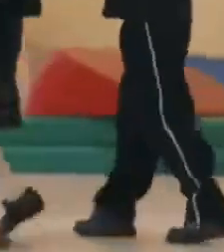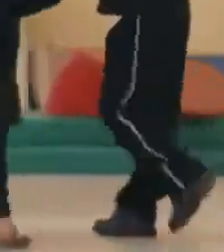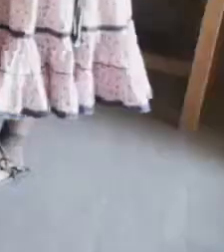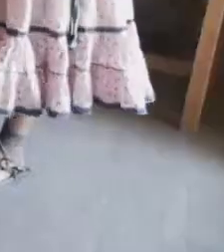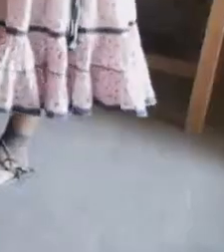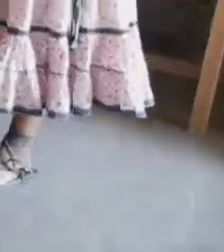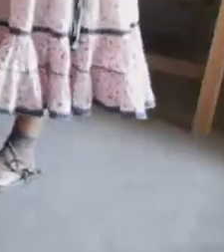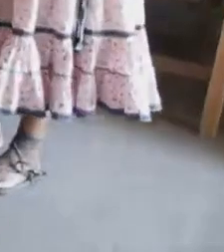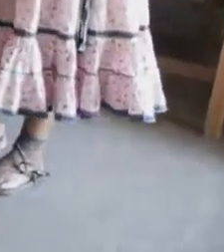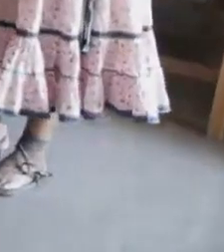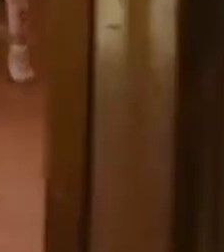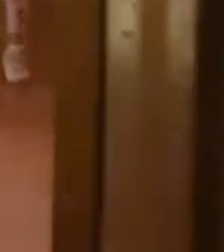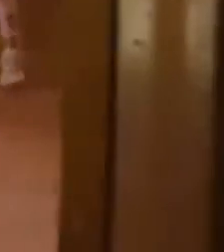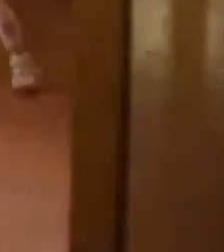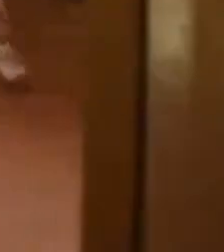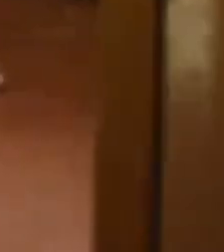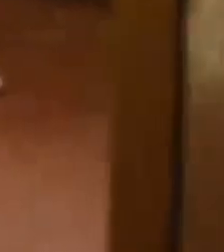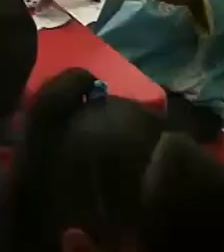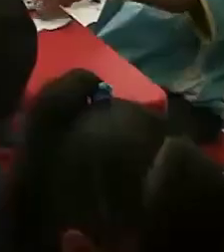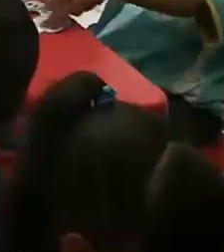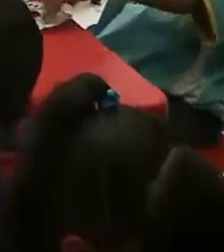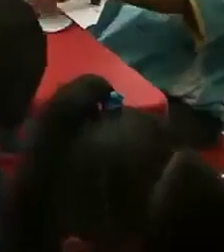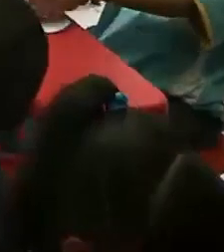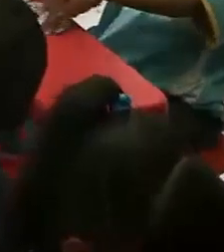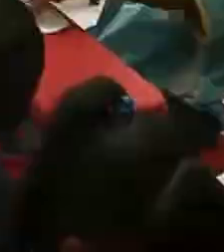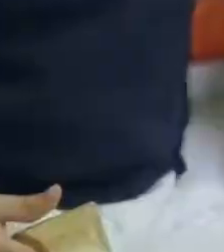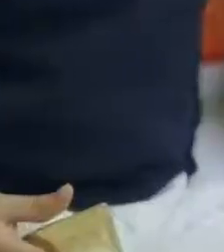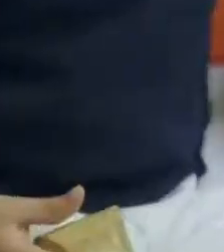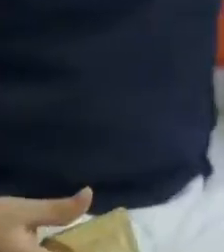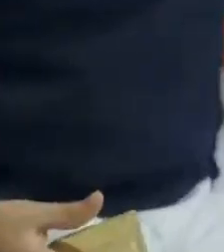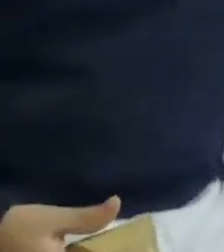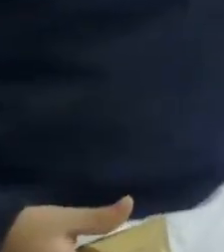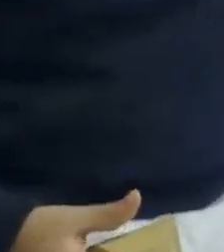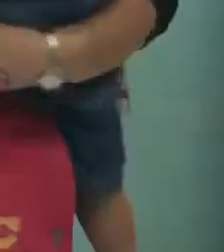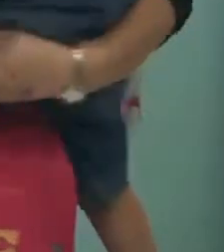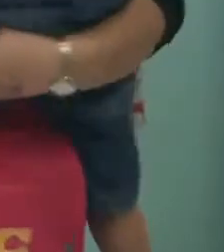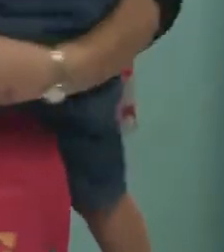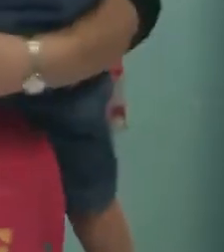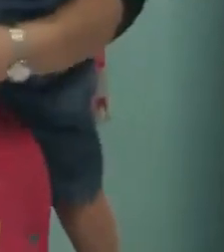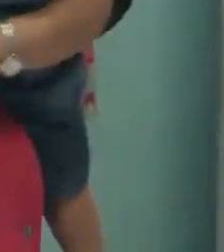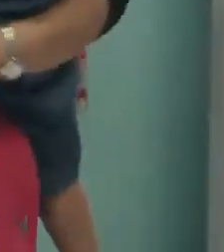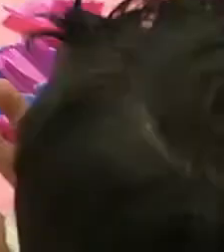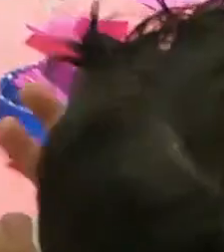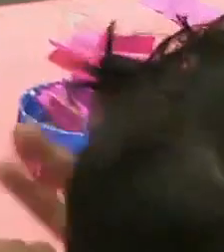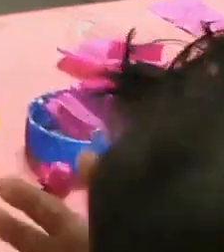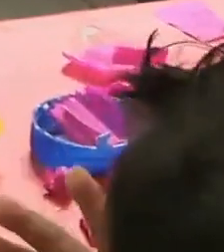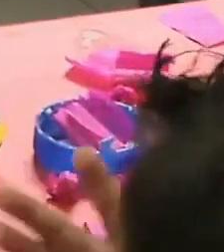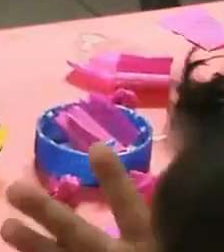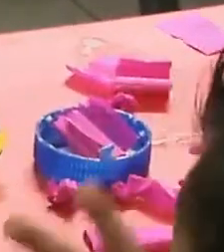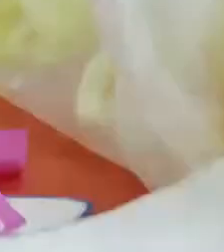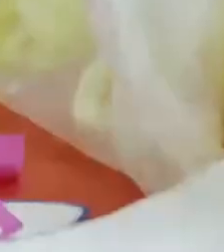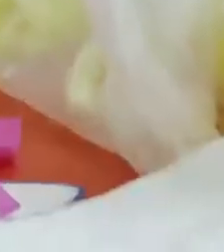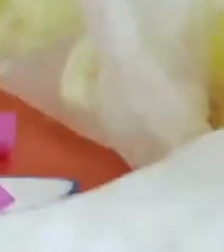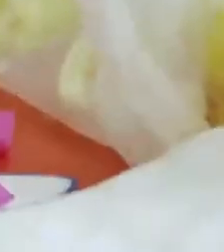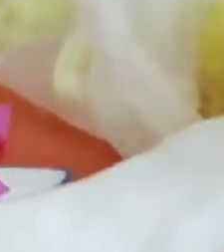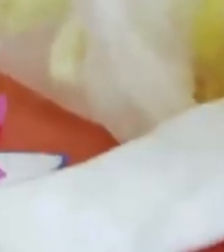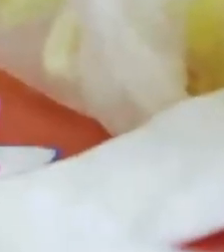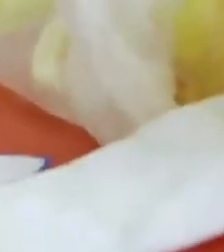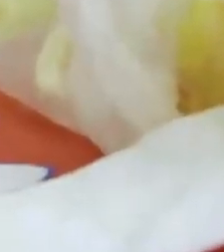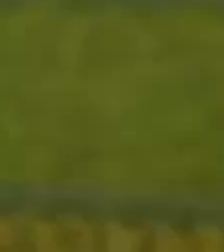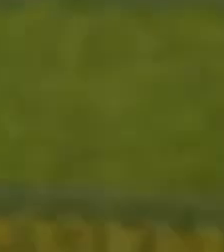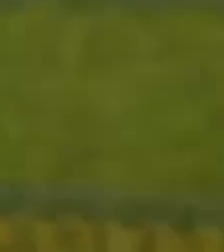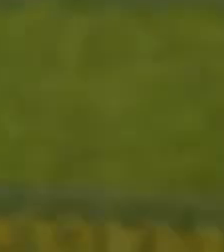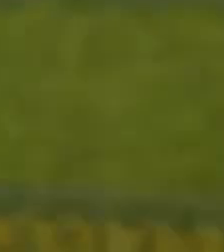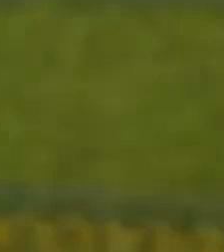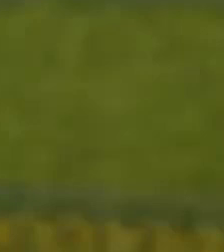cotidiana de una maestra o un maestro de primaria en México? Ser maestra te abre un campo de posibilidades para